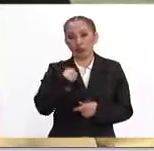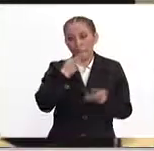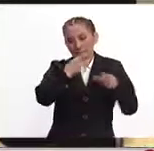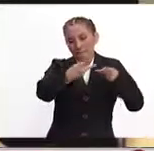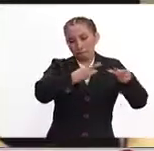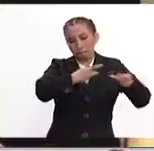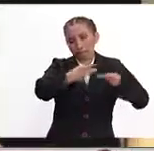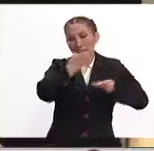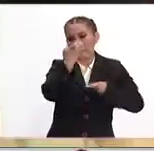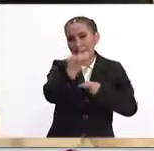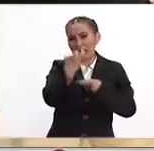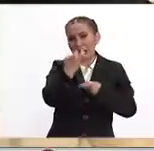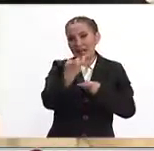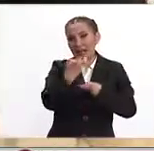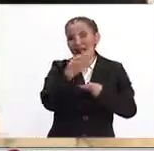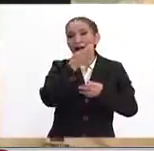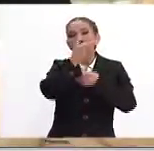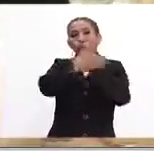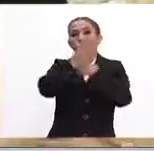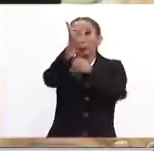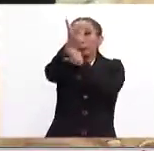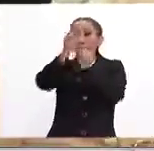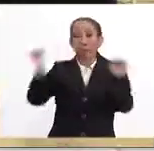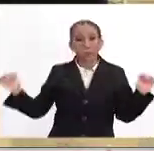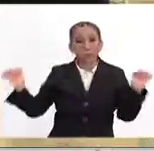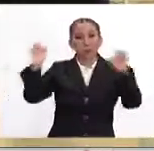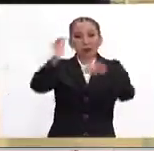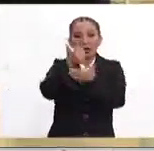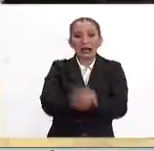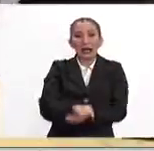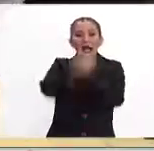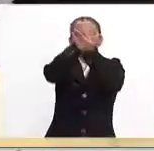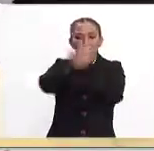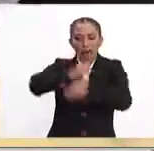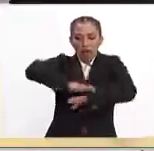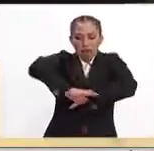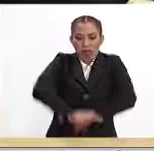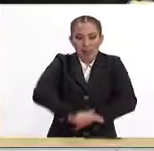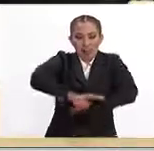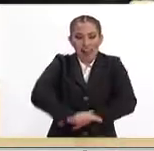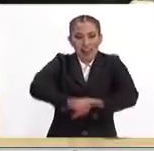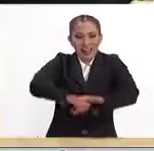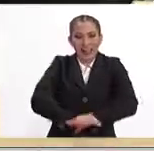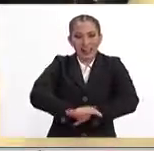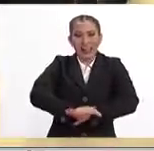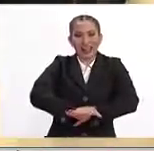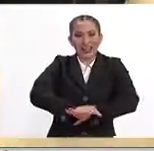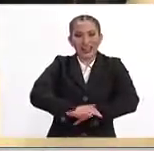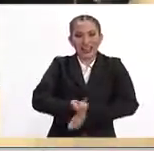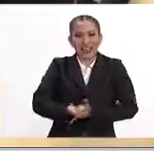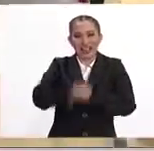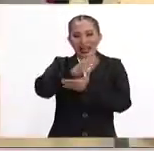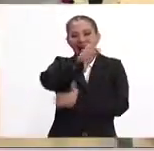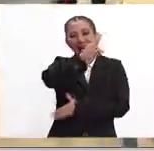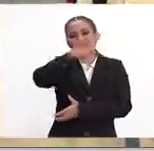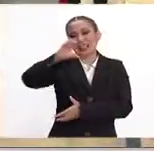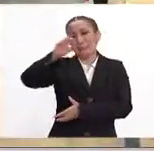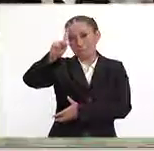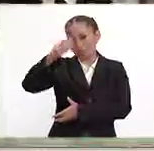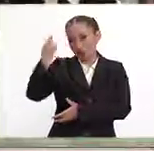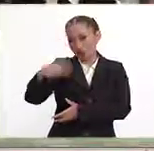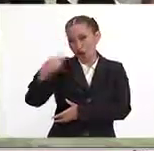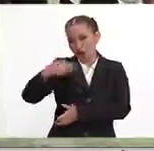organizado este evento masivo de entrenamiento de reanimación cardiopulmonar, RCP, también